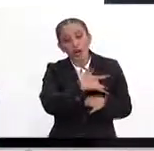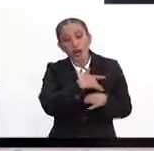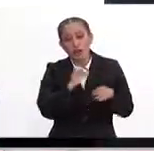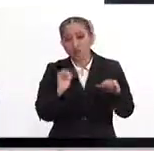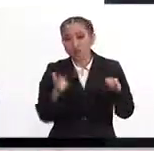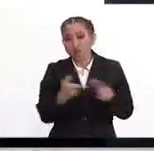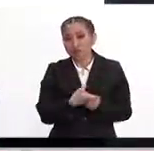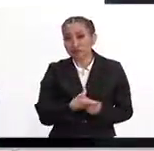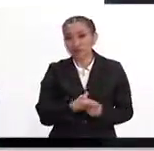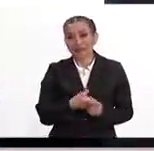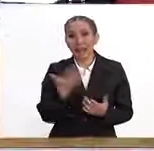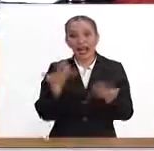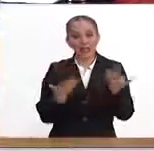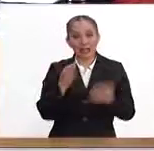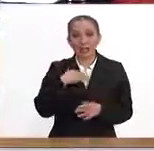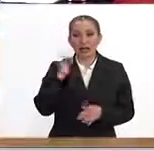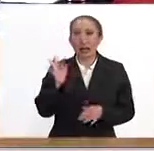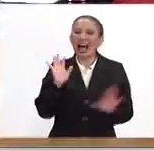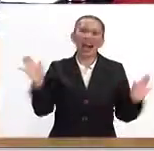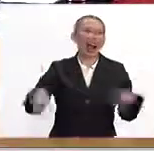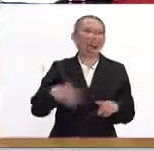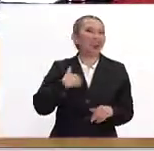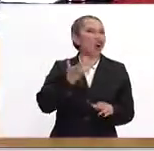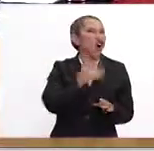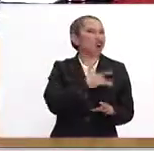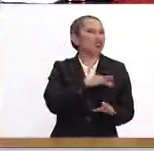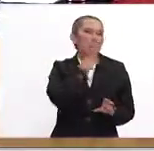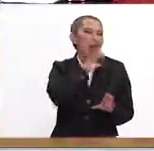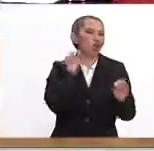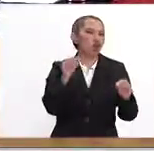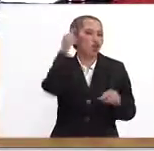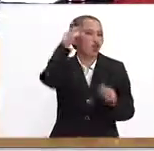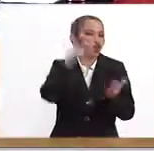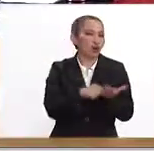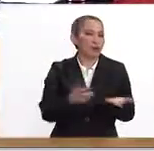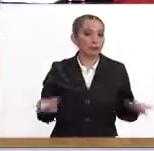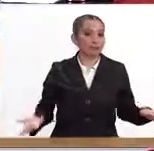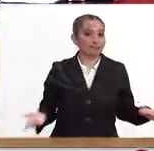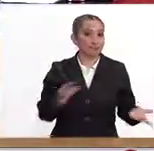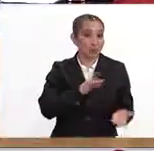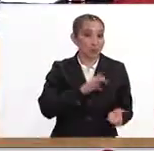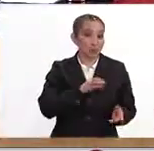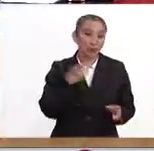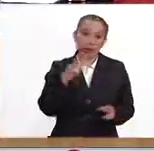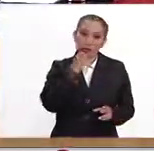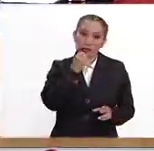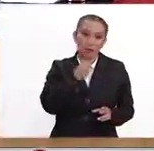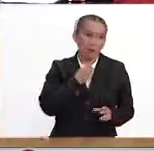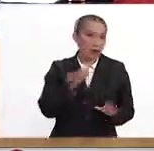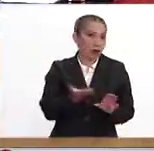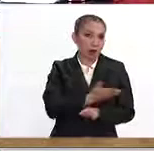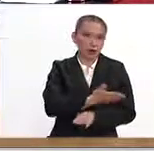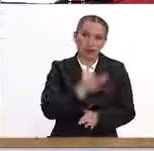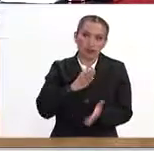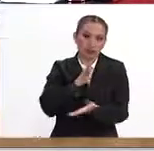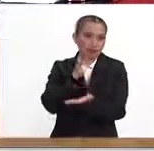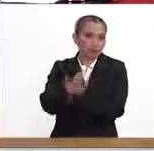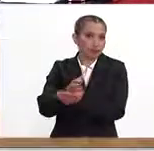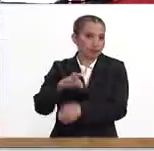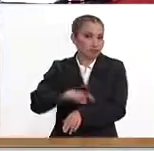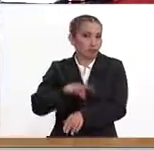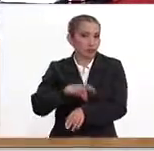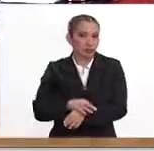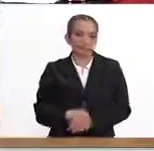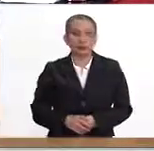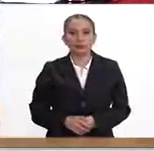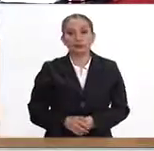Y es a veces no queremos aceptar que podamos llegar a algo así, ¿no? Así Nos da miedo, pero como dices, más vale siempre tener claro este tipo